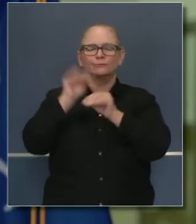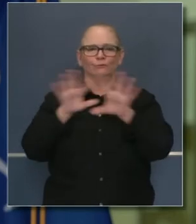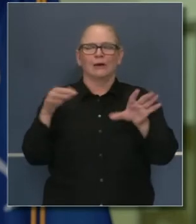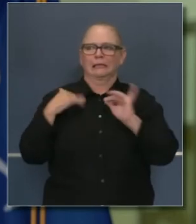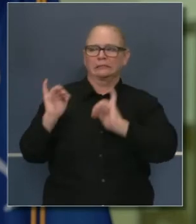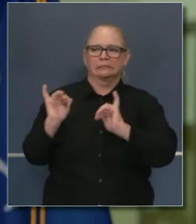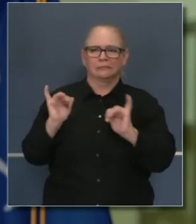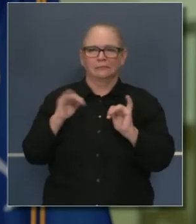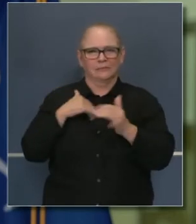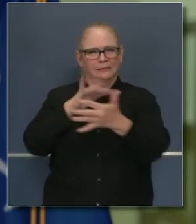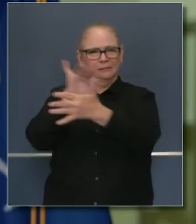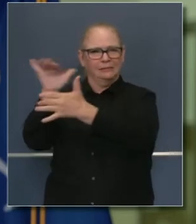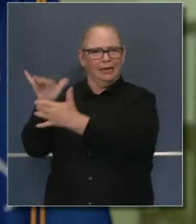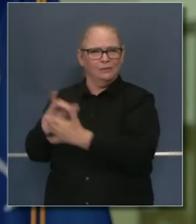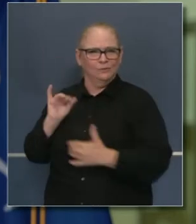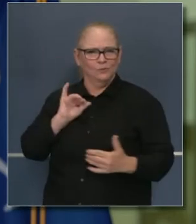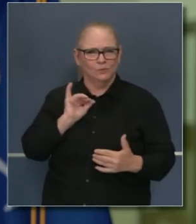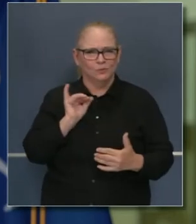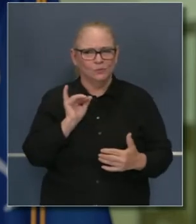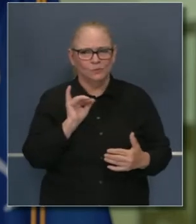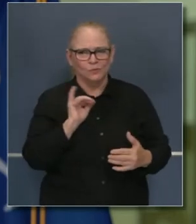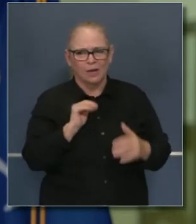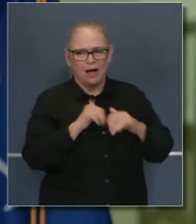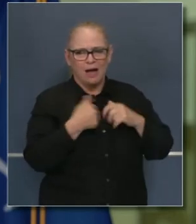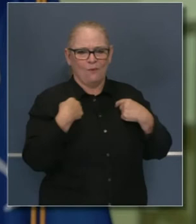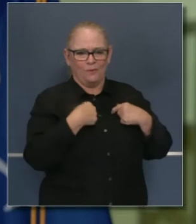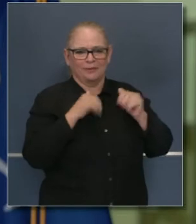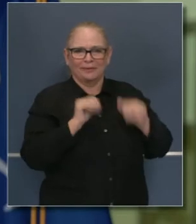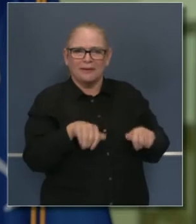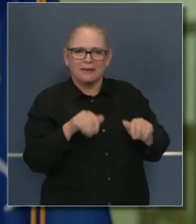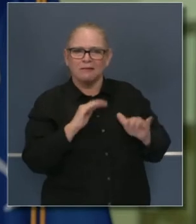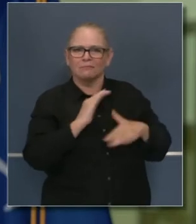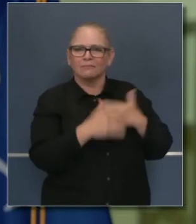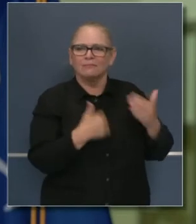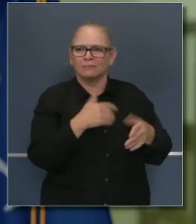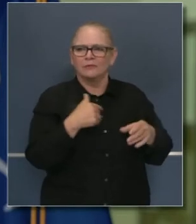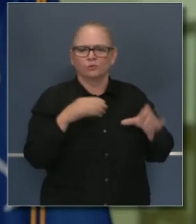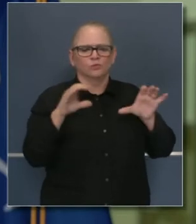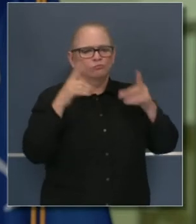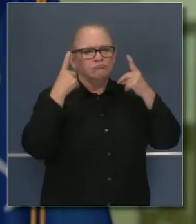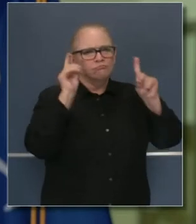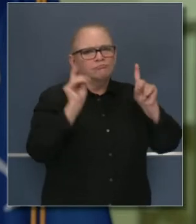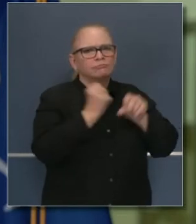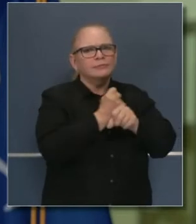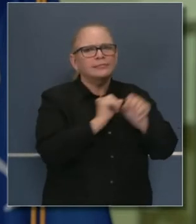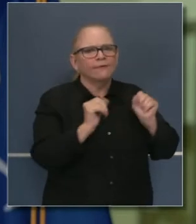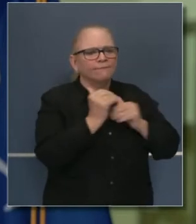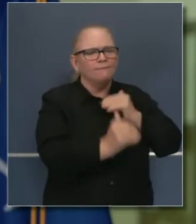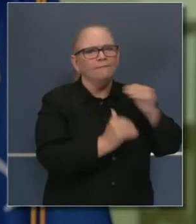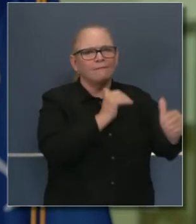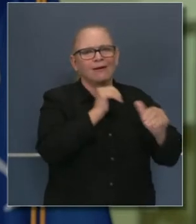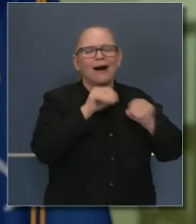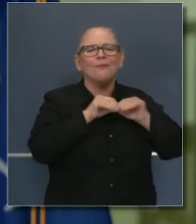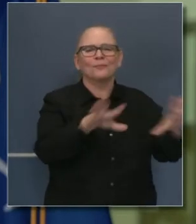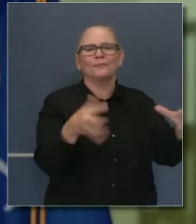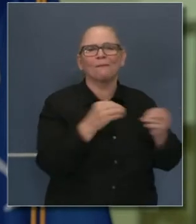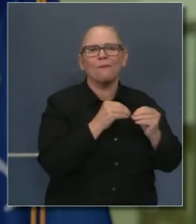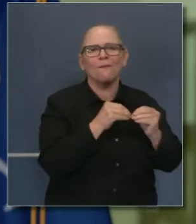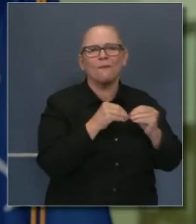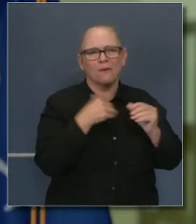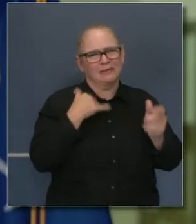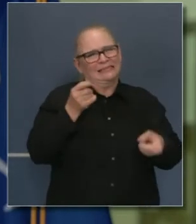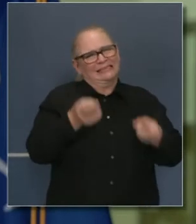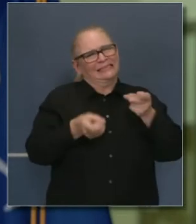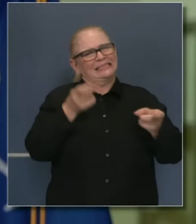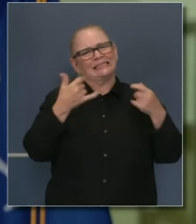el énfasis más profundo es en cuanto a cómo hacer esta modificación, cuáles son las expectativas que tenemos